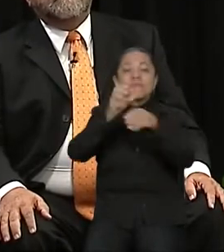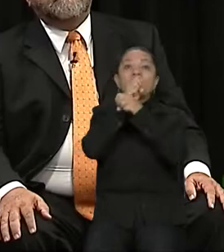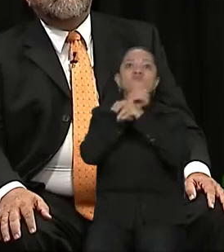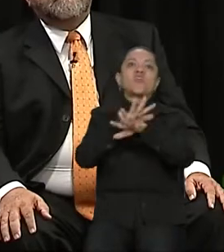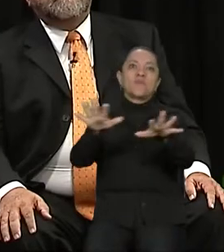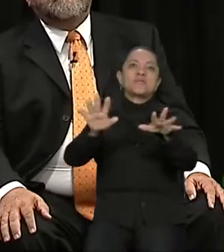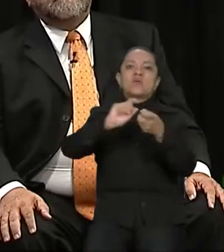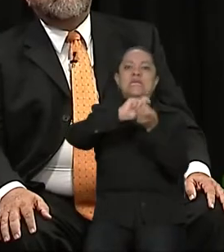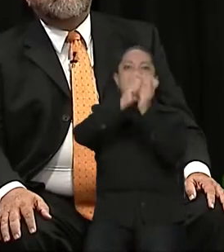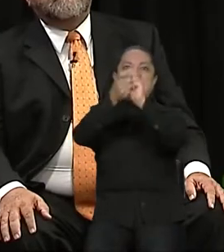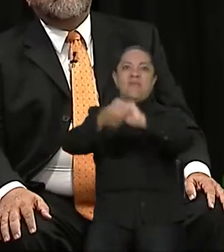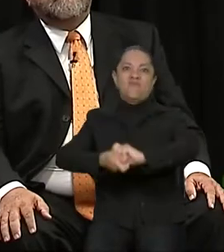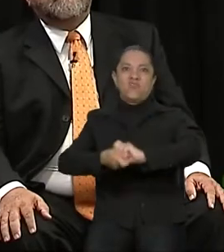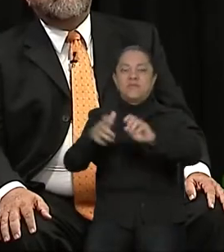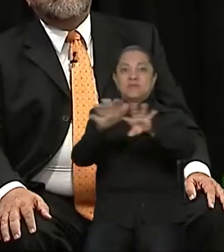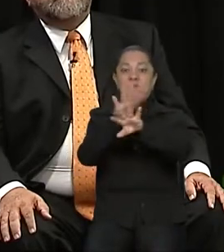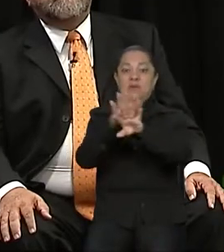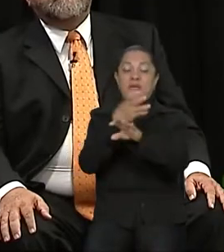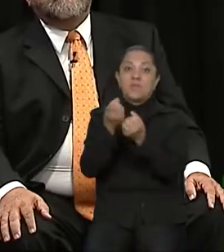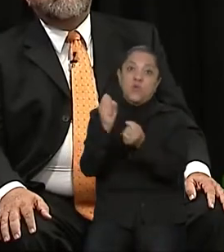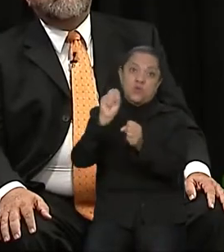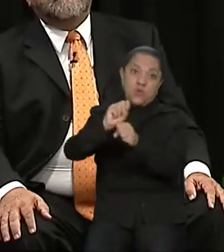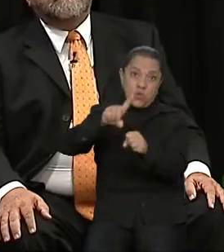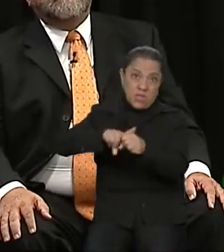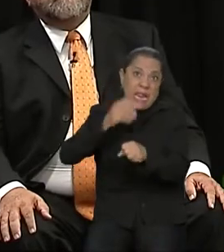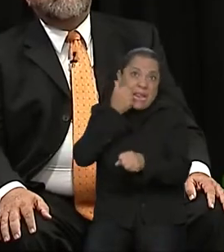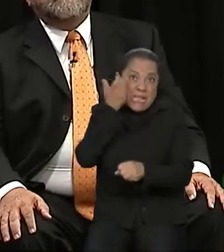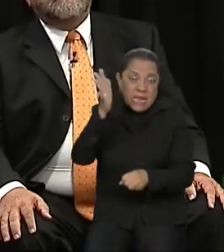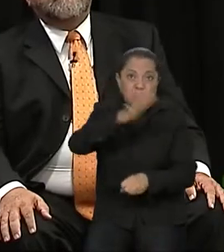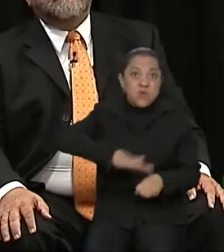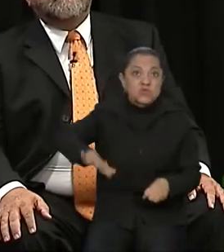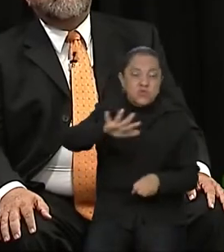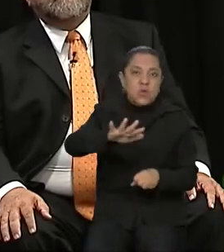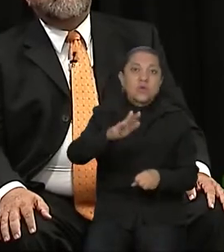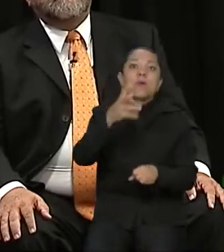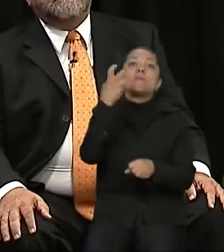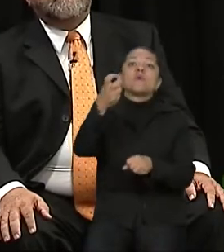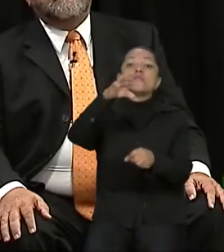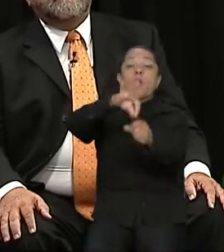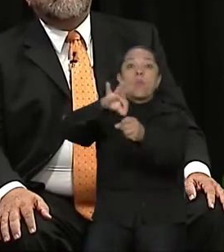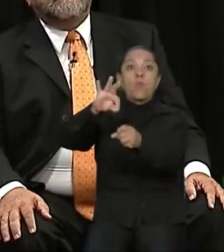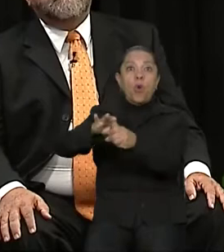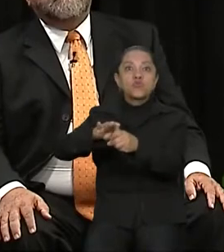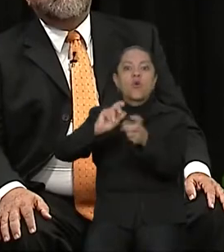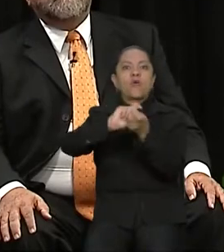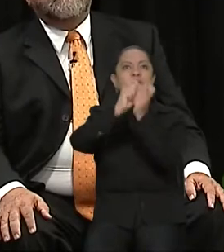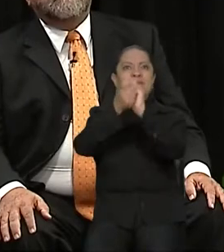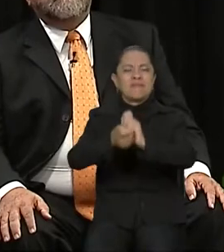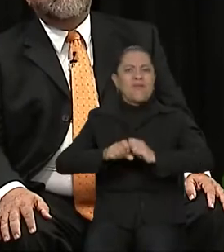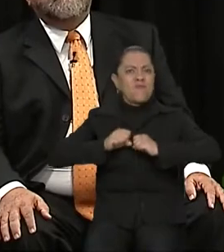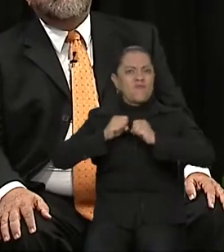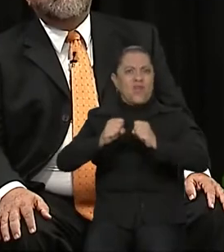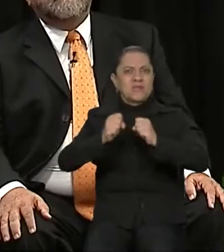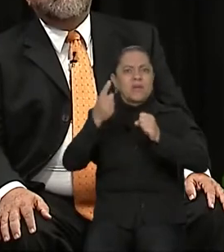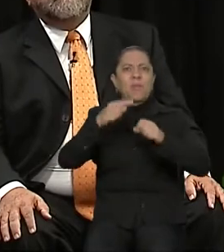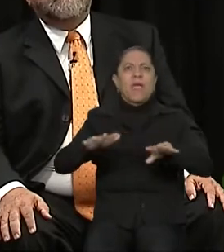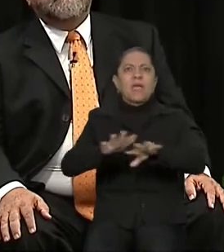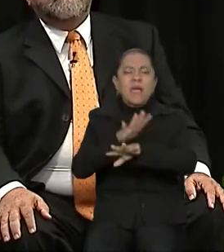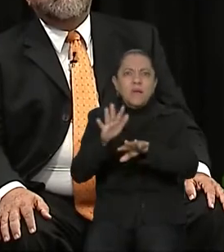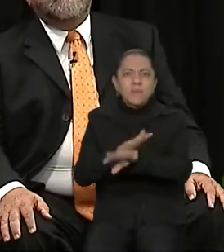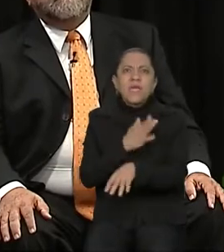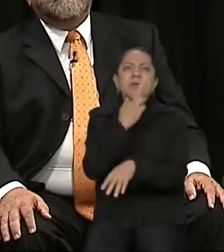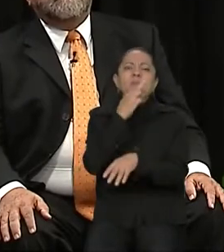Así, el voto se convertirá en nuestra fuerza para cambiar y para avanzar hacia mejores estadios de desarrollo